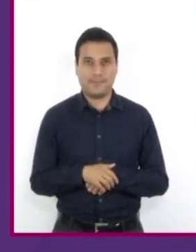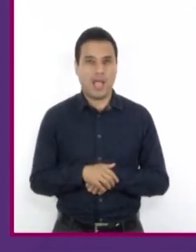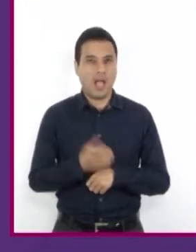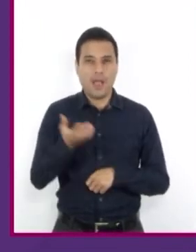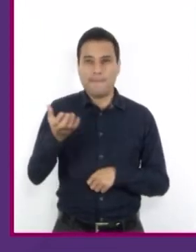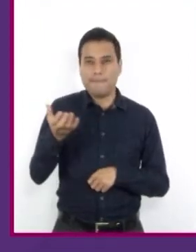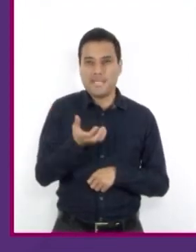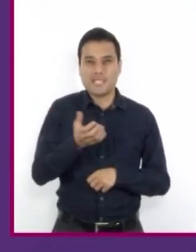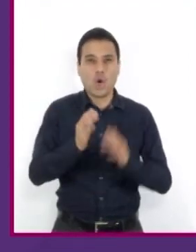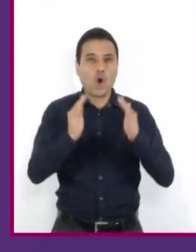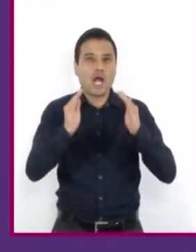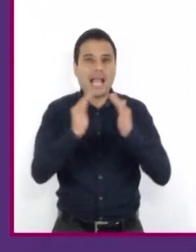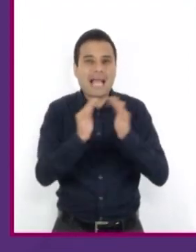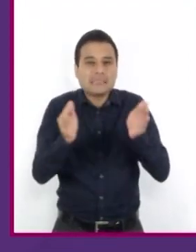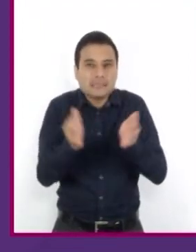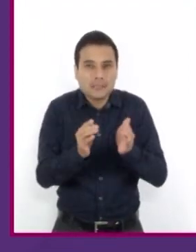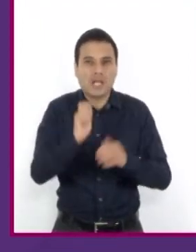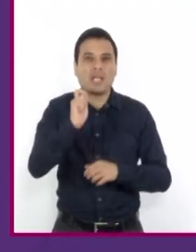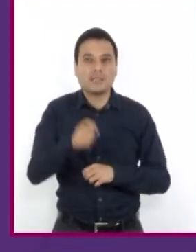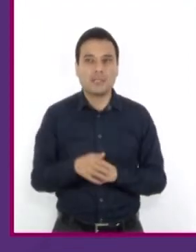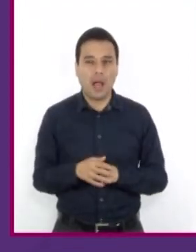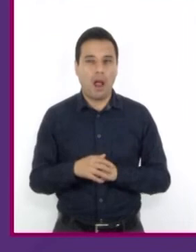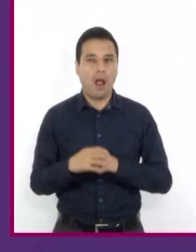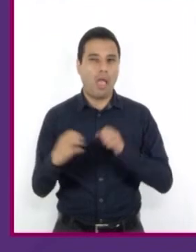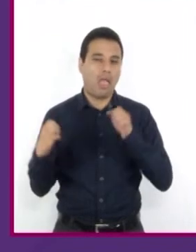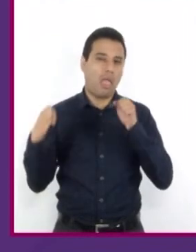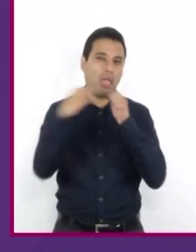casita! En México sería, ¡me chamaqueaste!